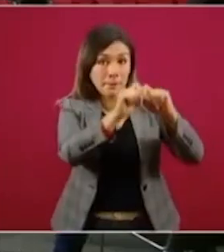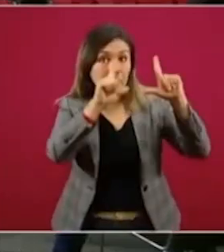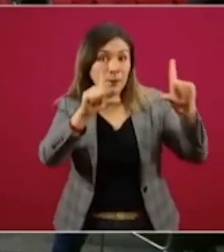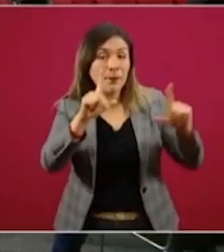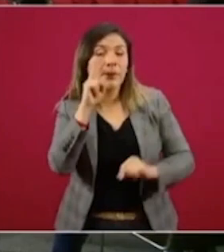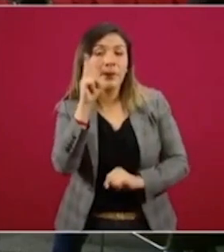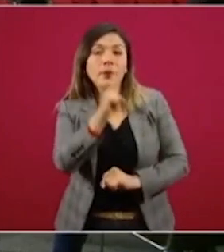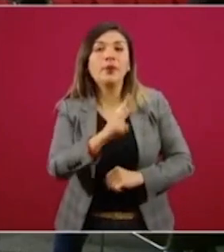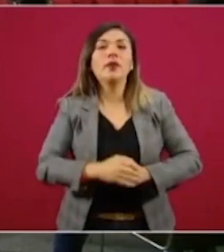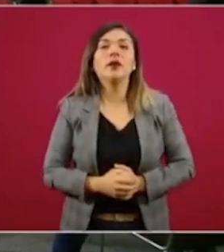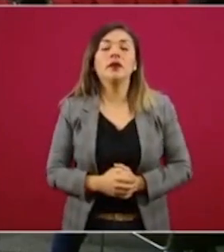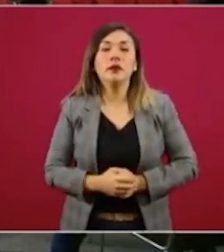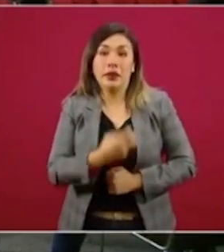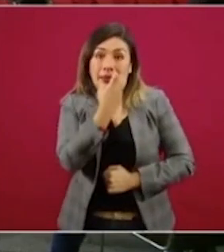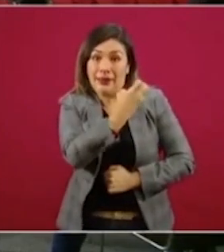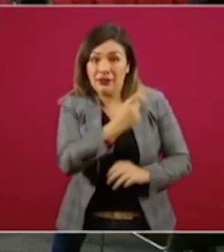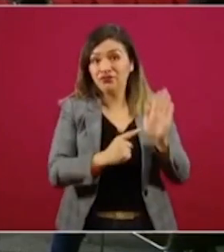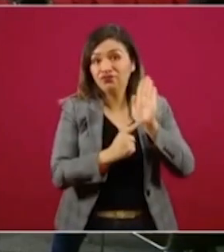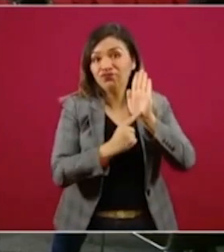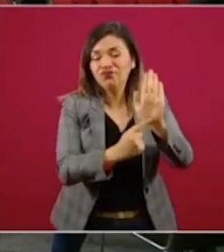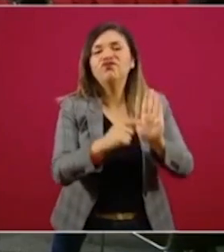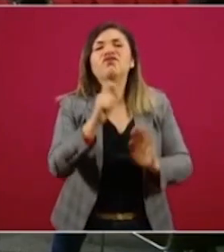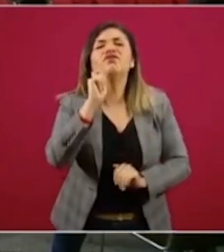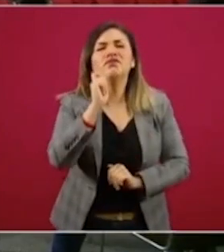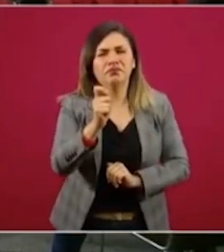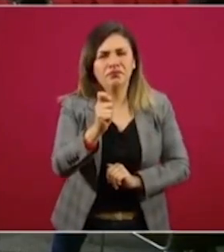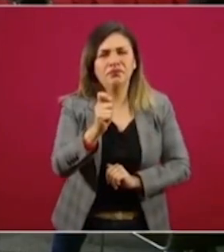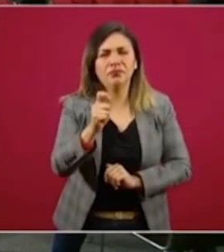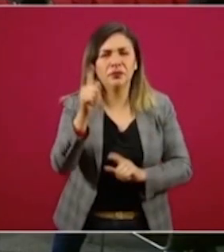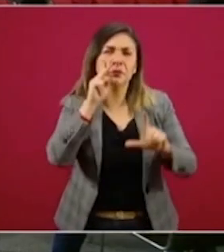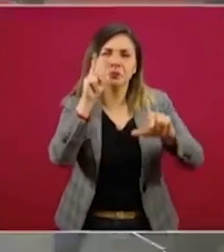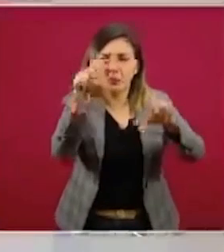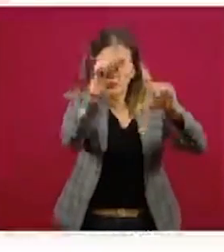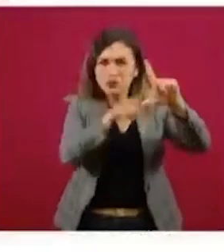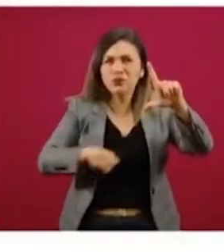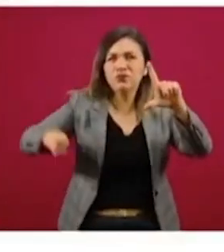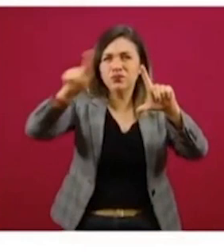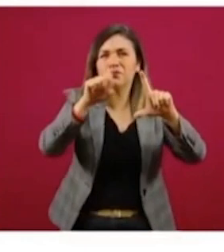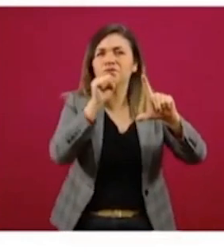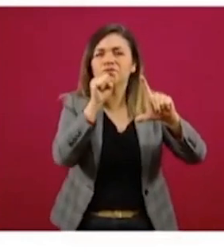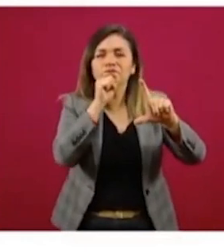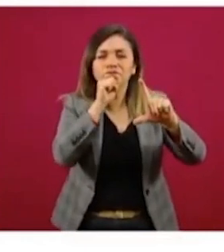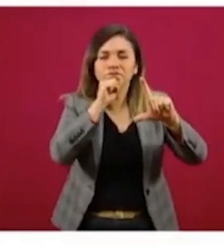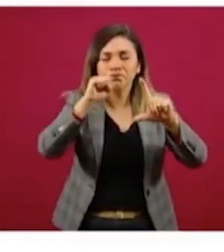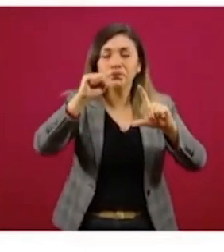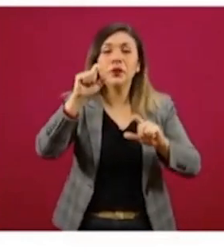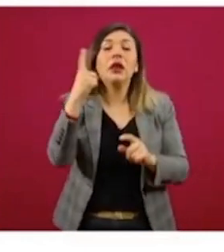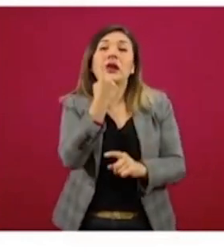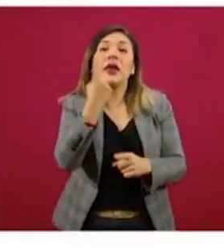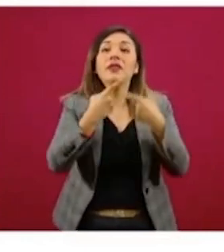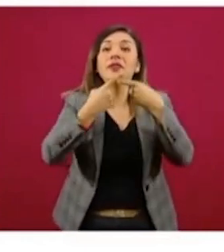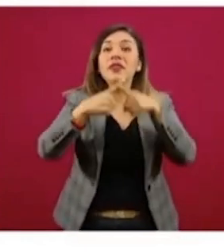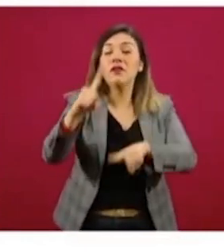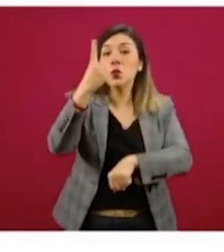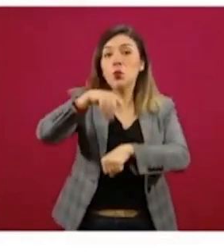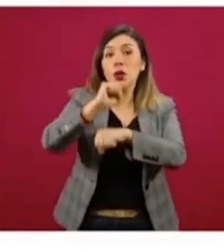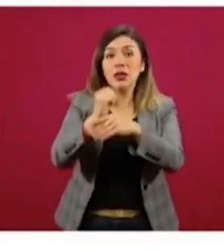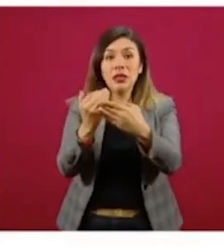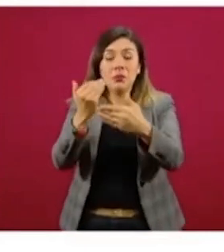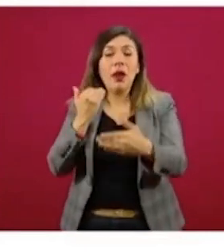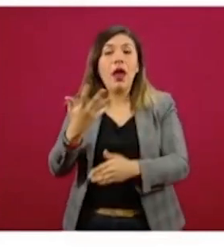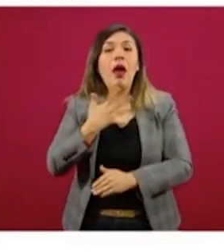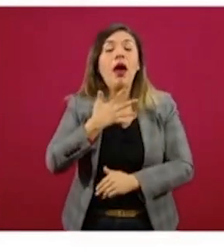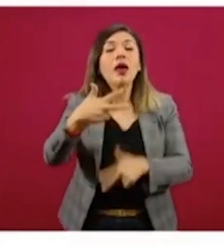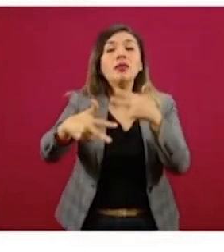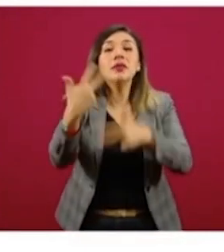Aquí podemos mostrarles esta gráfica, a diferencia de la semana pasada, donde traíamos 13